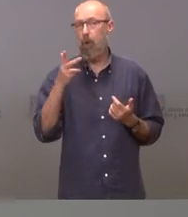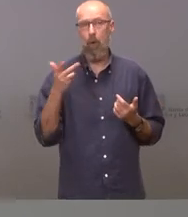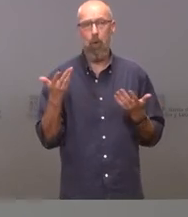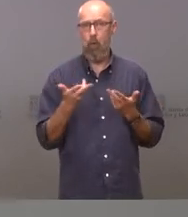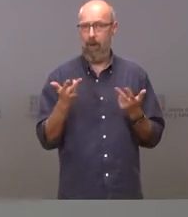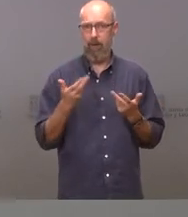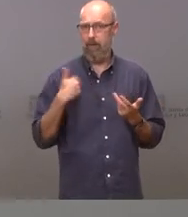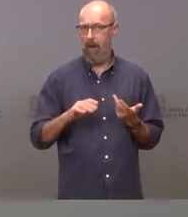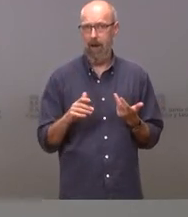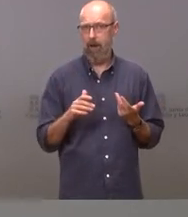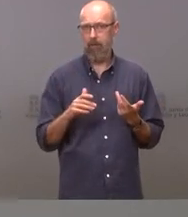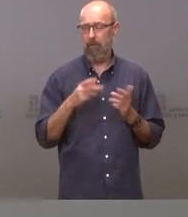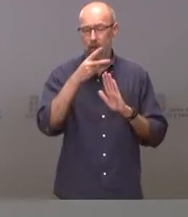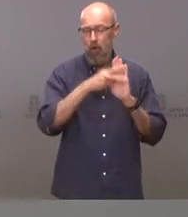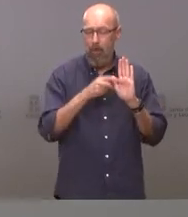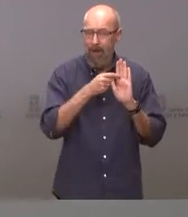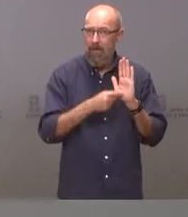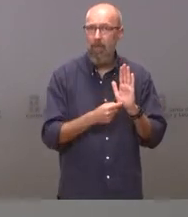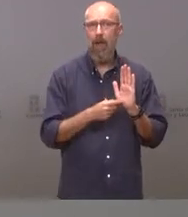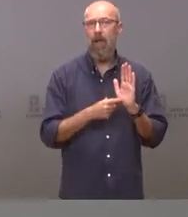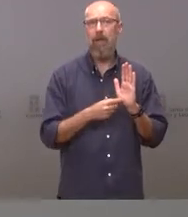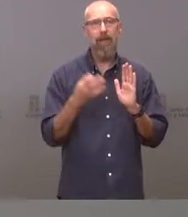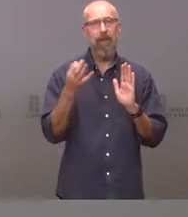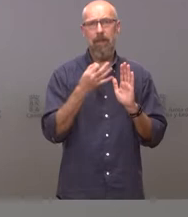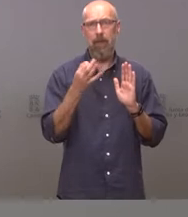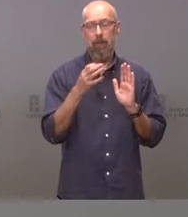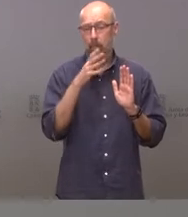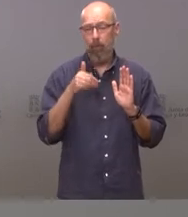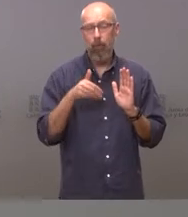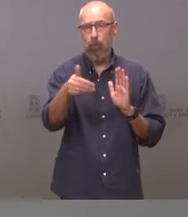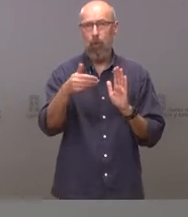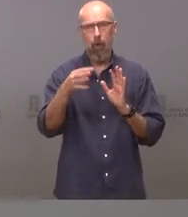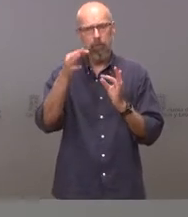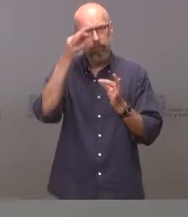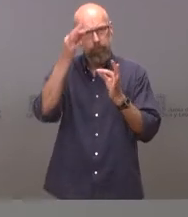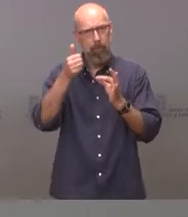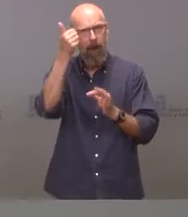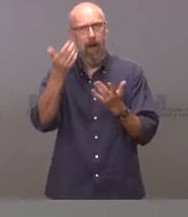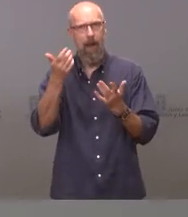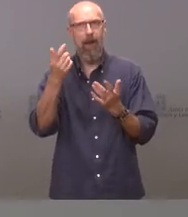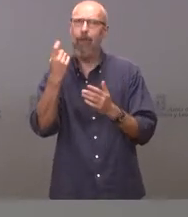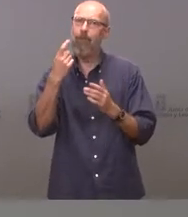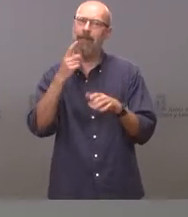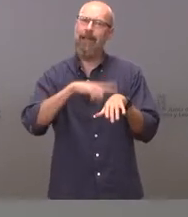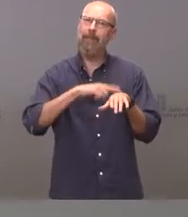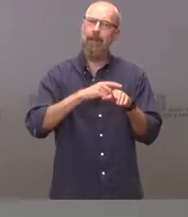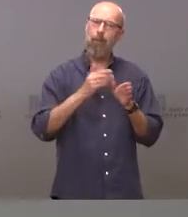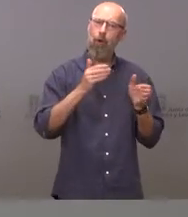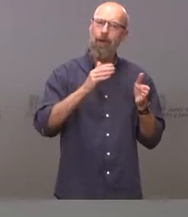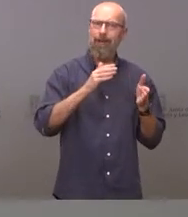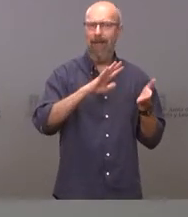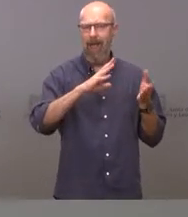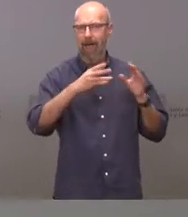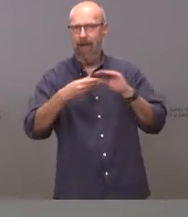se genera ante una normativa que necesariamente va a ser más rígida y que, por tanto, necesita de una medida transitoria de esta naturaleza para